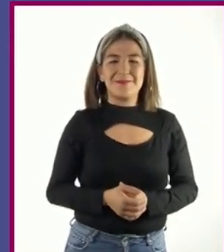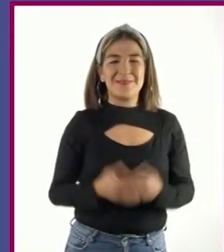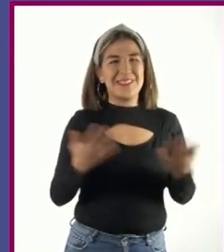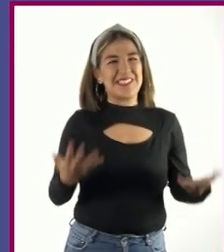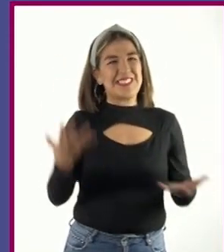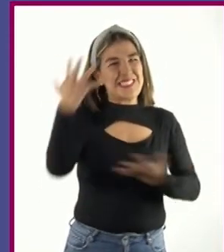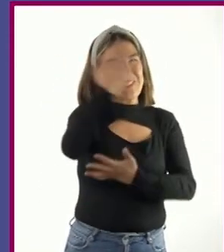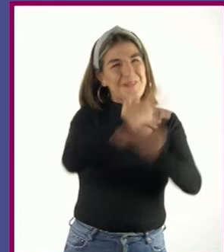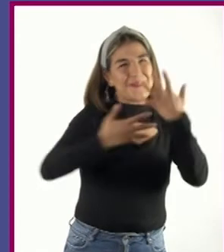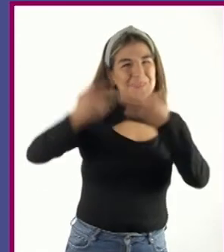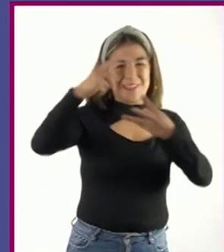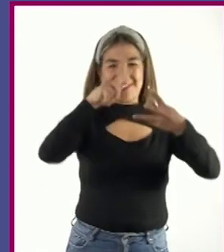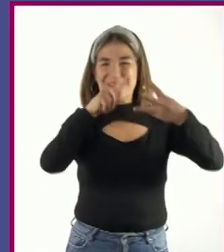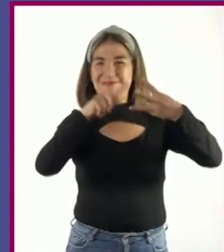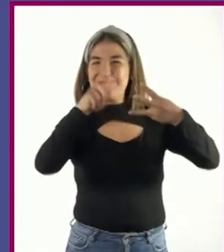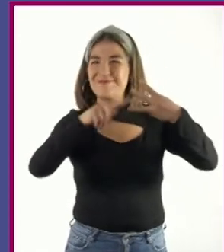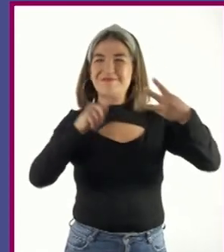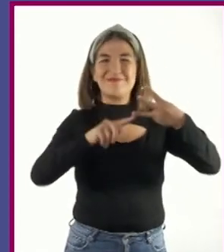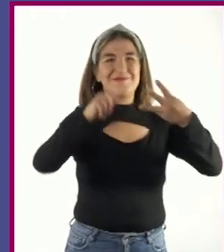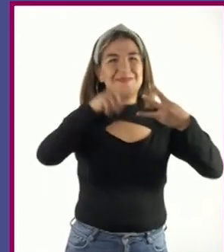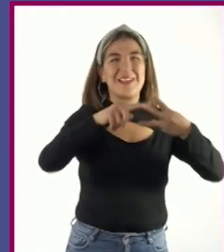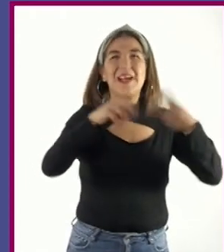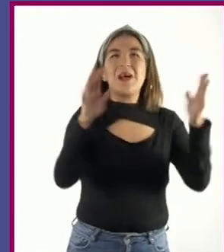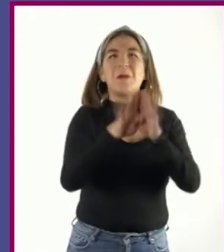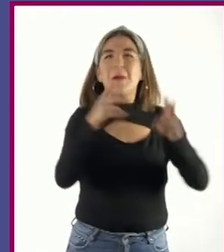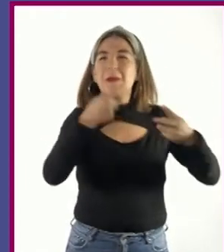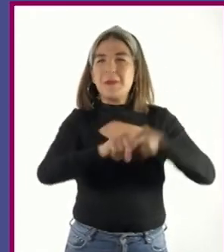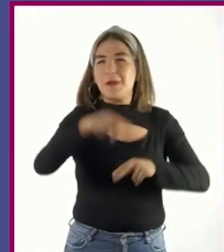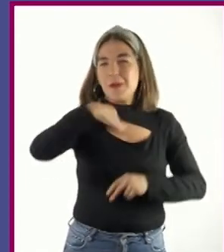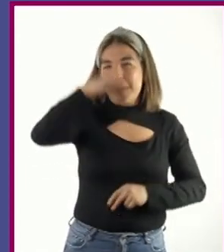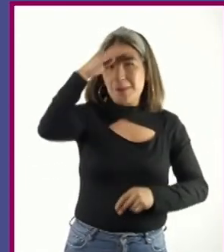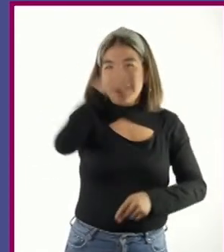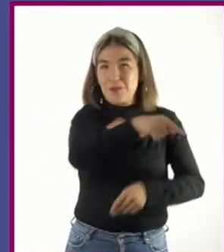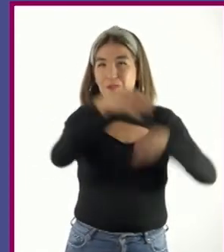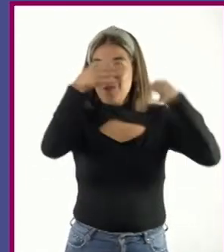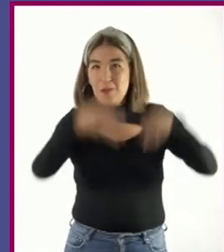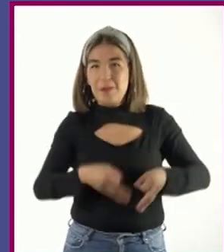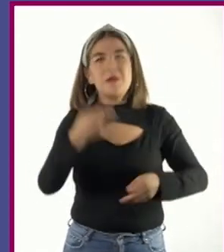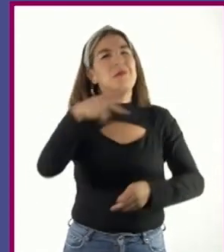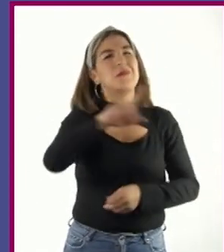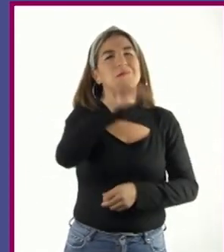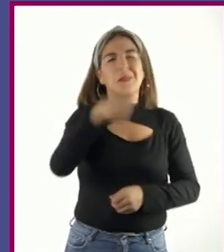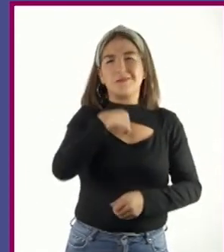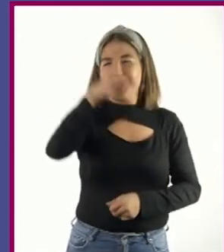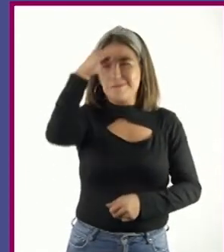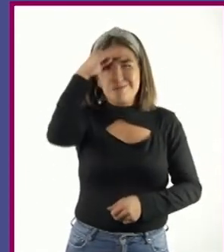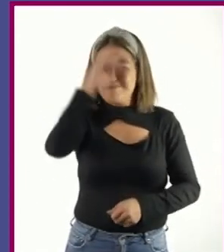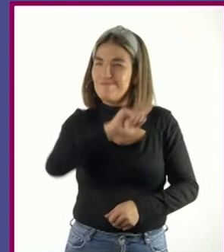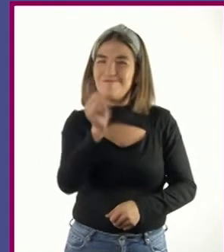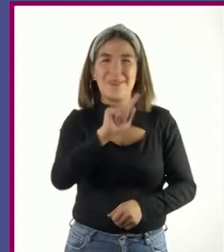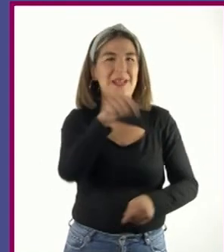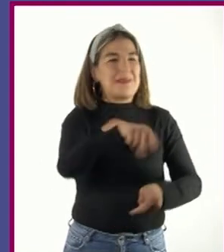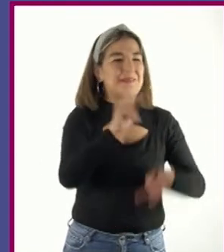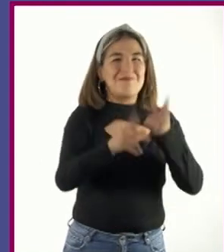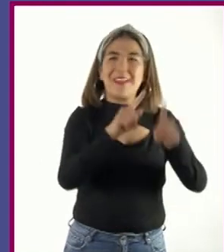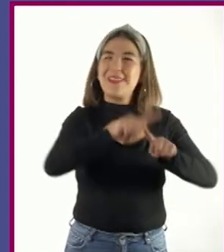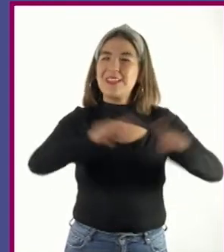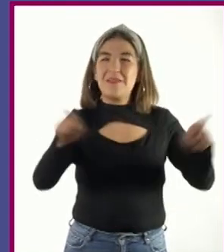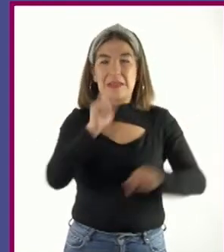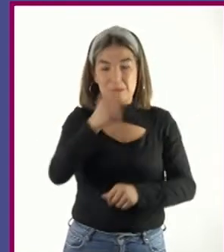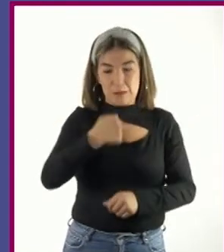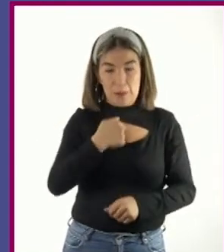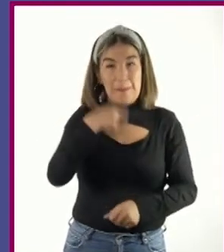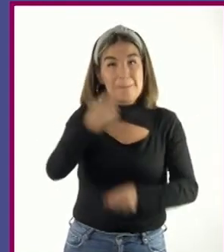esta es confusa. Al inicio pensé que sí era formal, pero después me di cuenta de que habla en primera